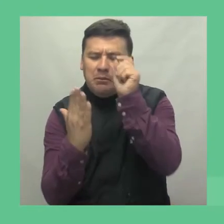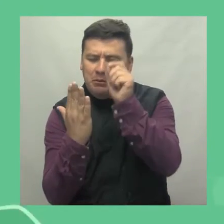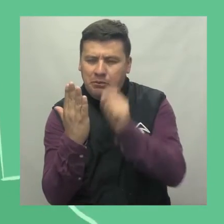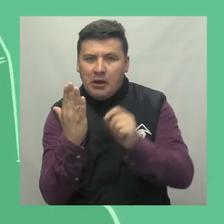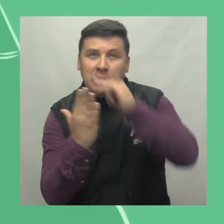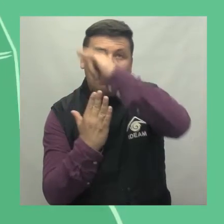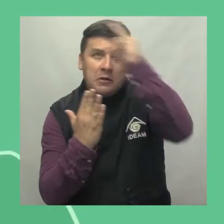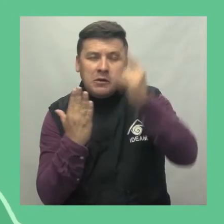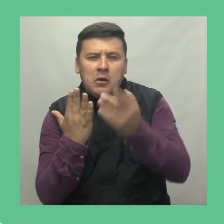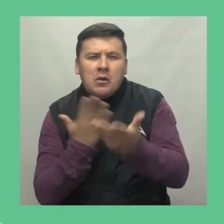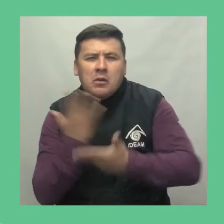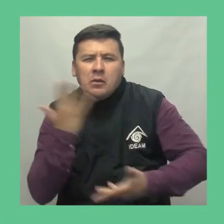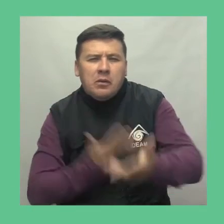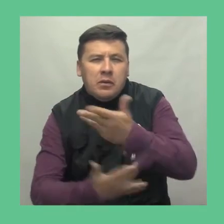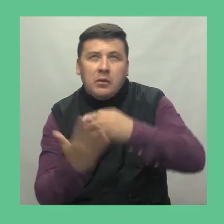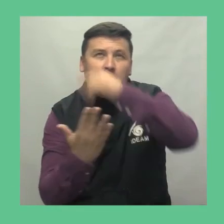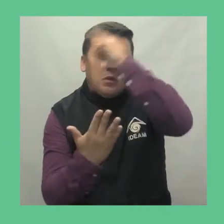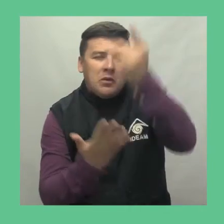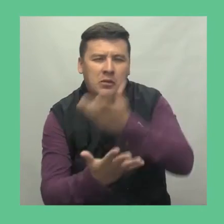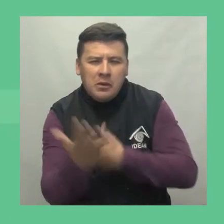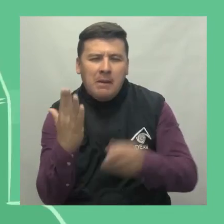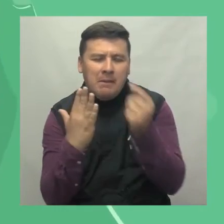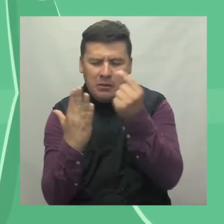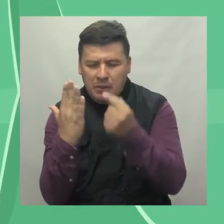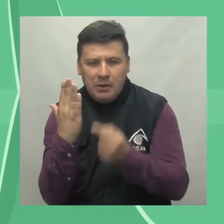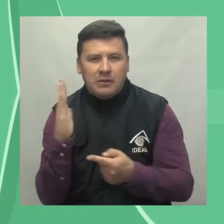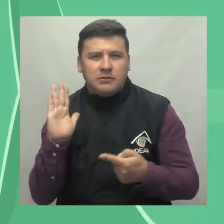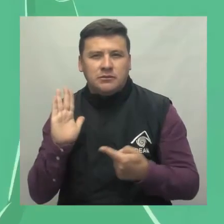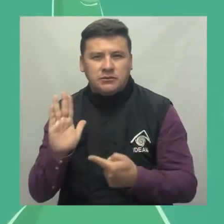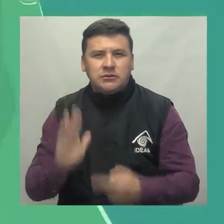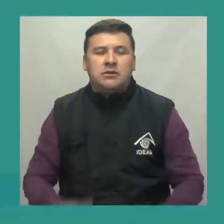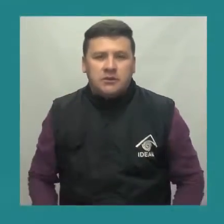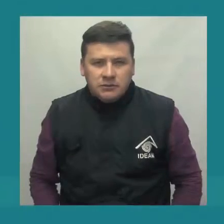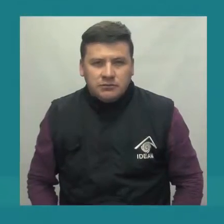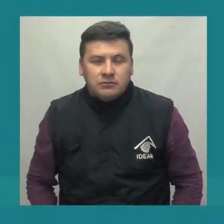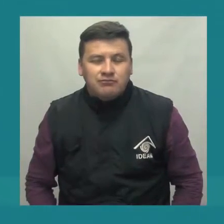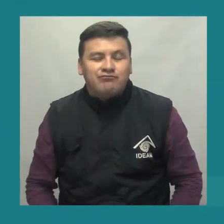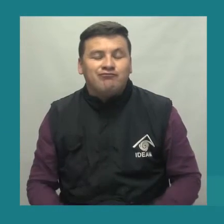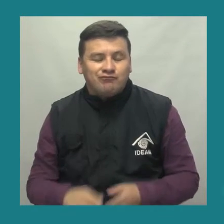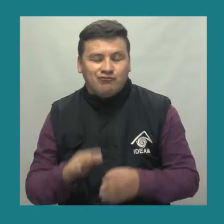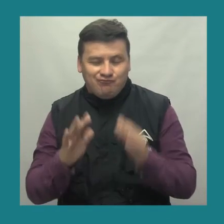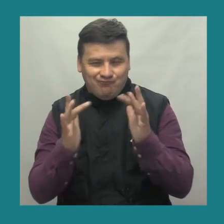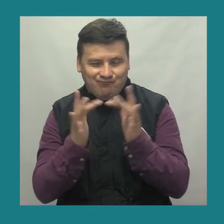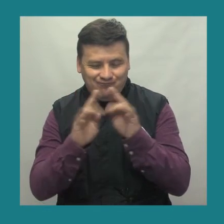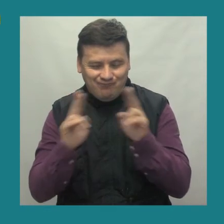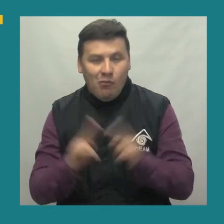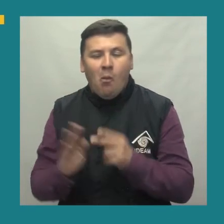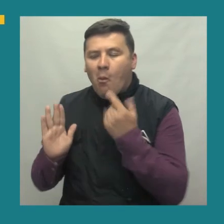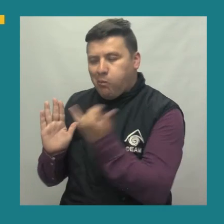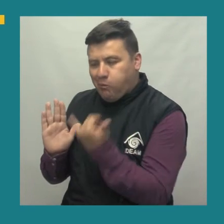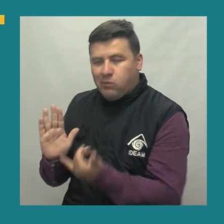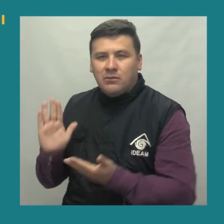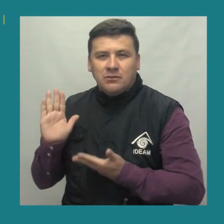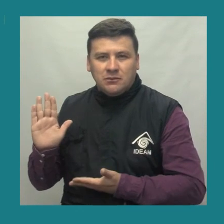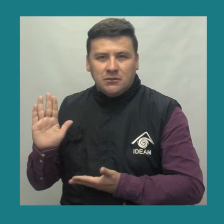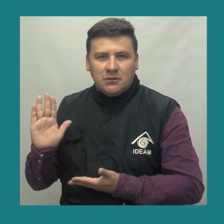real, detallada, satelital, recomendaciones y muchas opciones de interacción. Síganos a través de nuestras redes sociales.